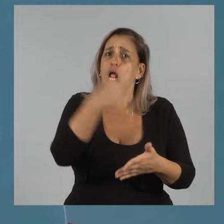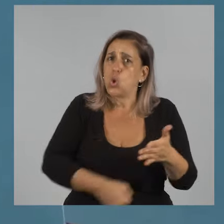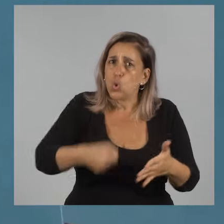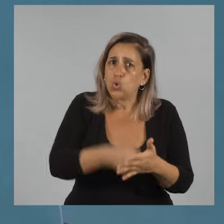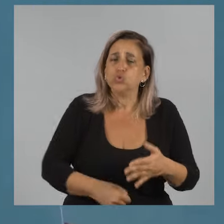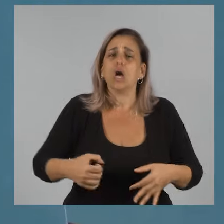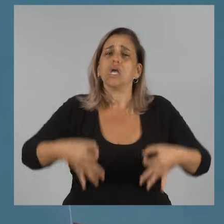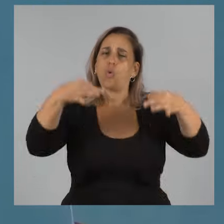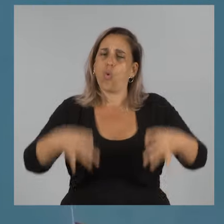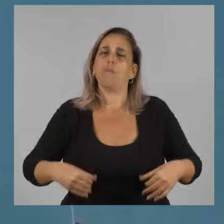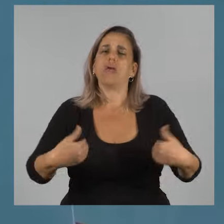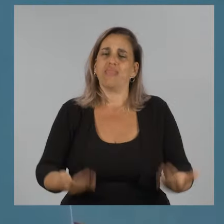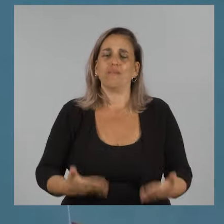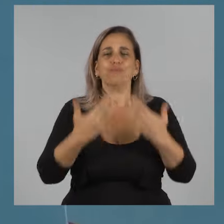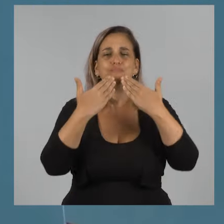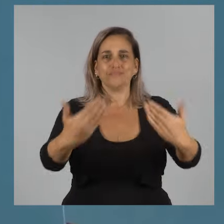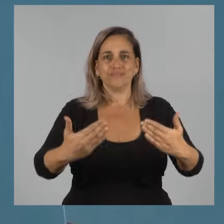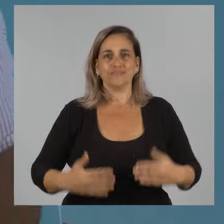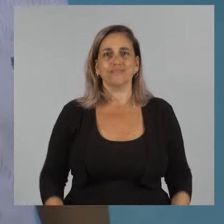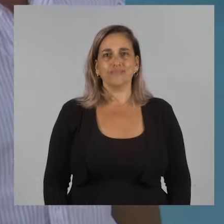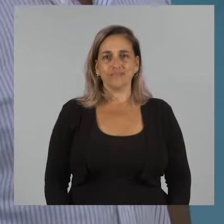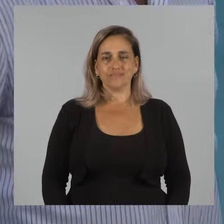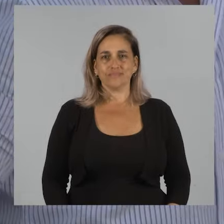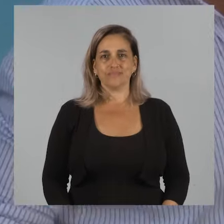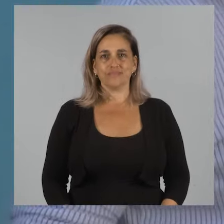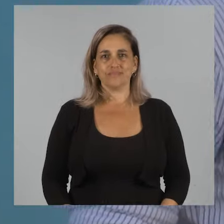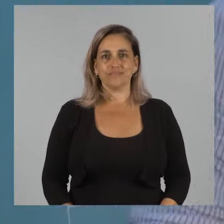luchó y Curtina se lo mereció. Muchas gracias. Gracias. Gracias. Gracias.